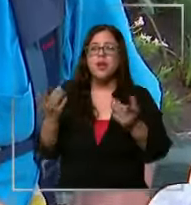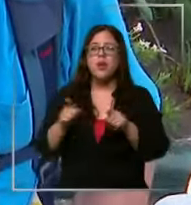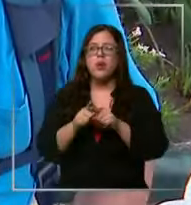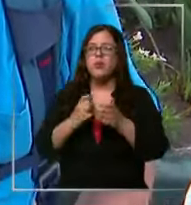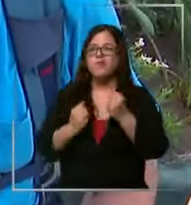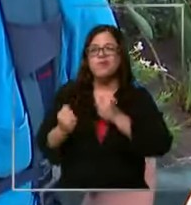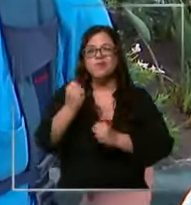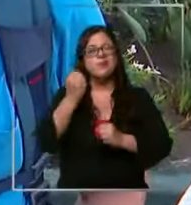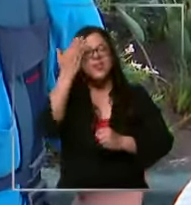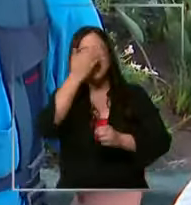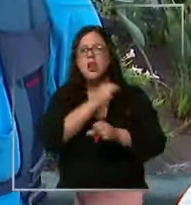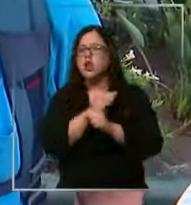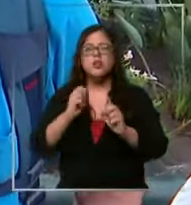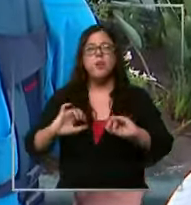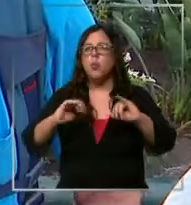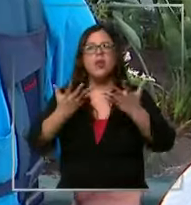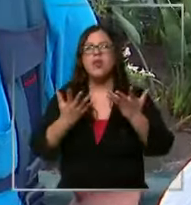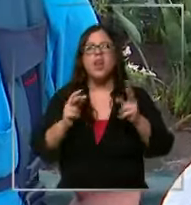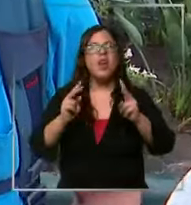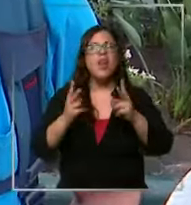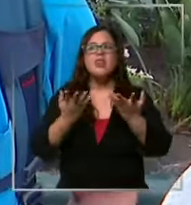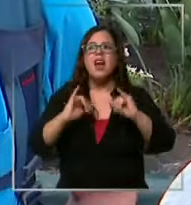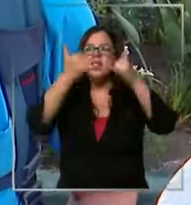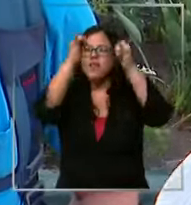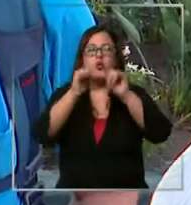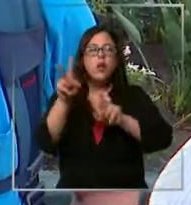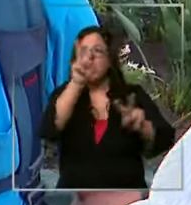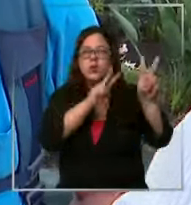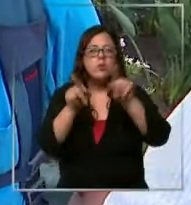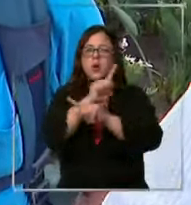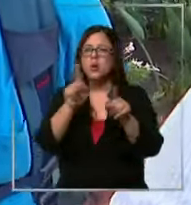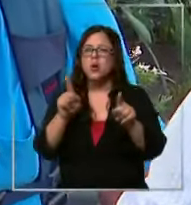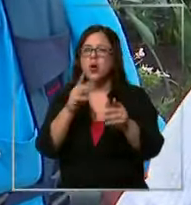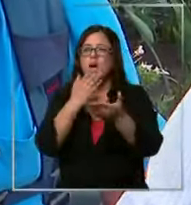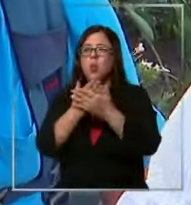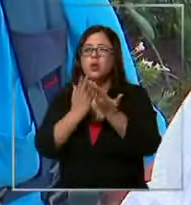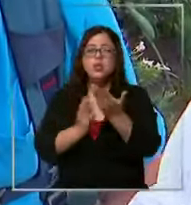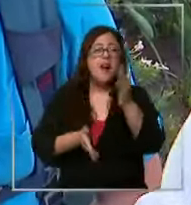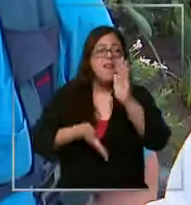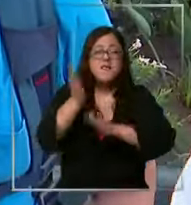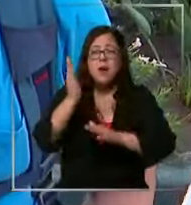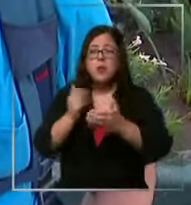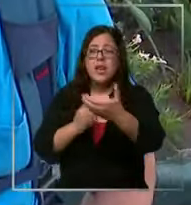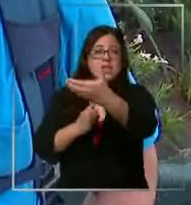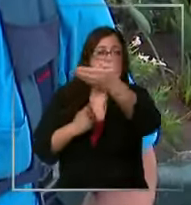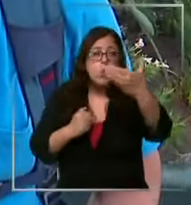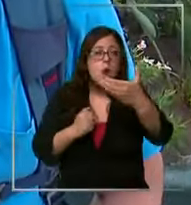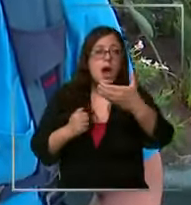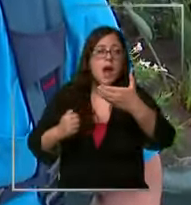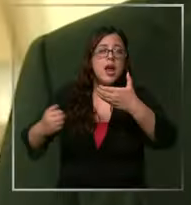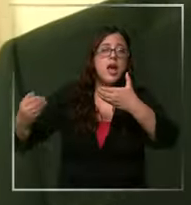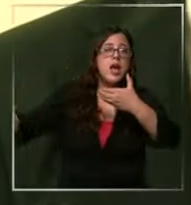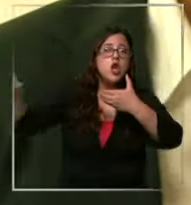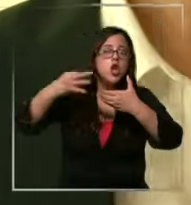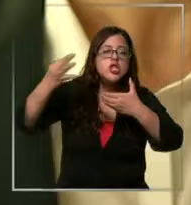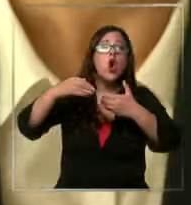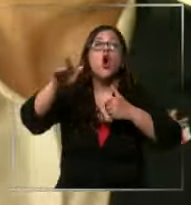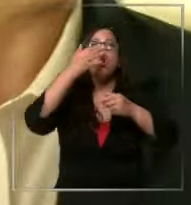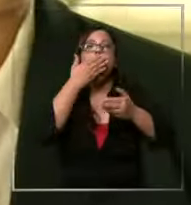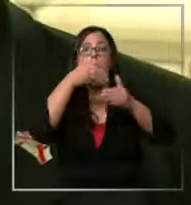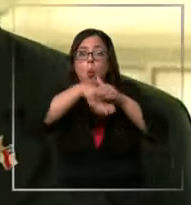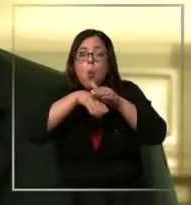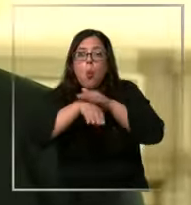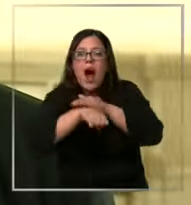estrés, no se puede disfrutar el turismo. Como, ¿a dónde vamos sacamos el celular o la cámara y ya nos dicen guarden que le siguen? La